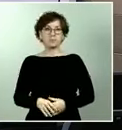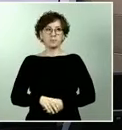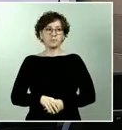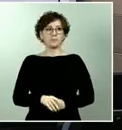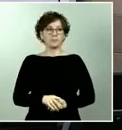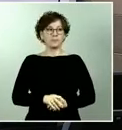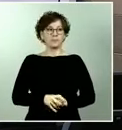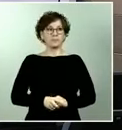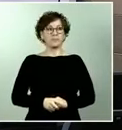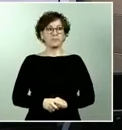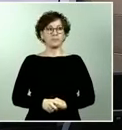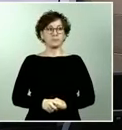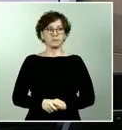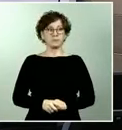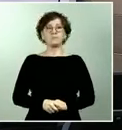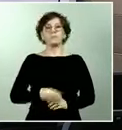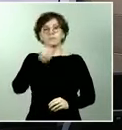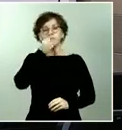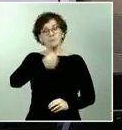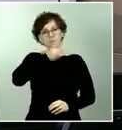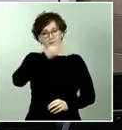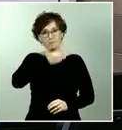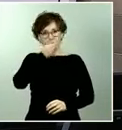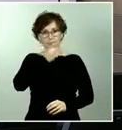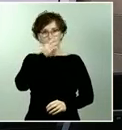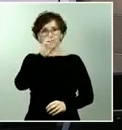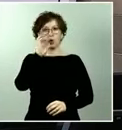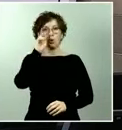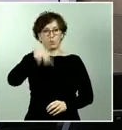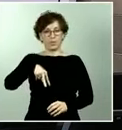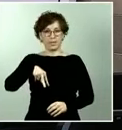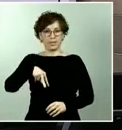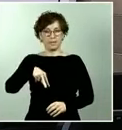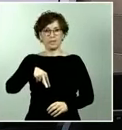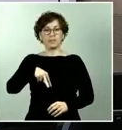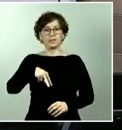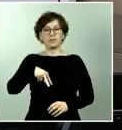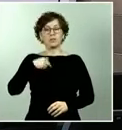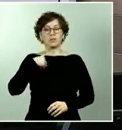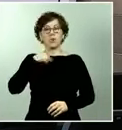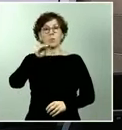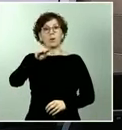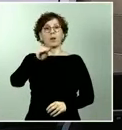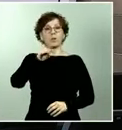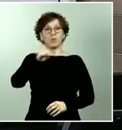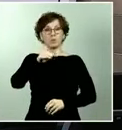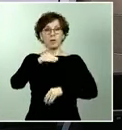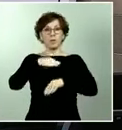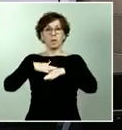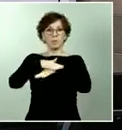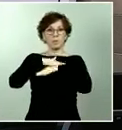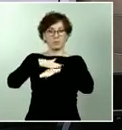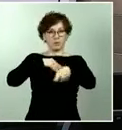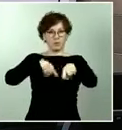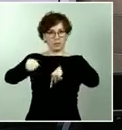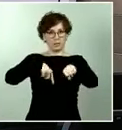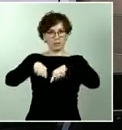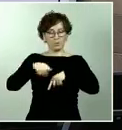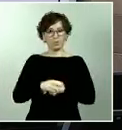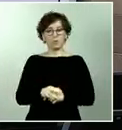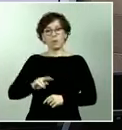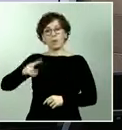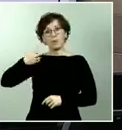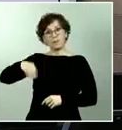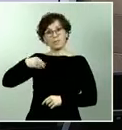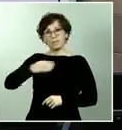buenas tardes soy Rubén Esteller del diario El Economista y tenía varias preguntas para el ministro Ábalos el vicepresidente Iglesias se ha referido hoy a una